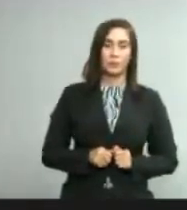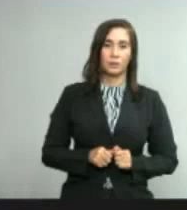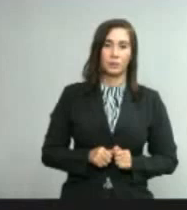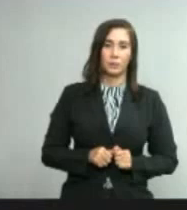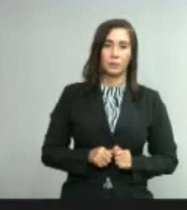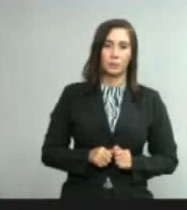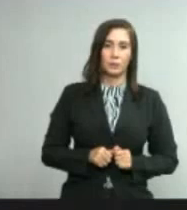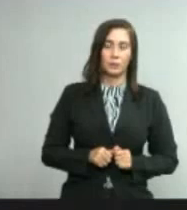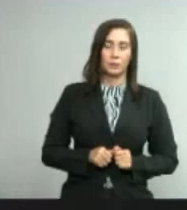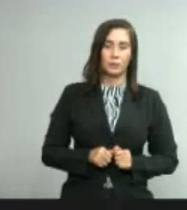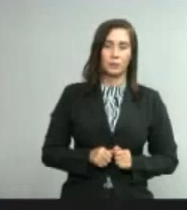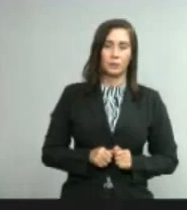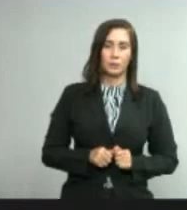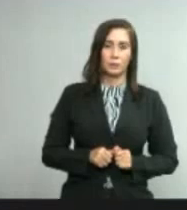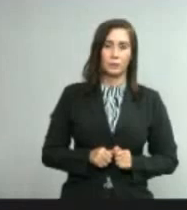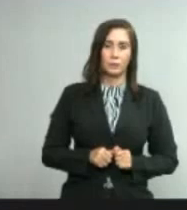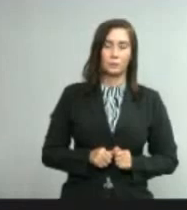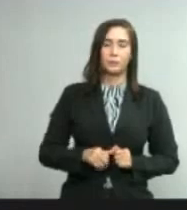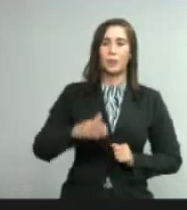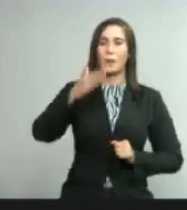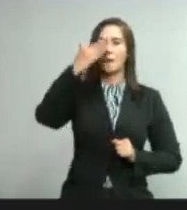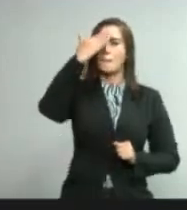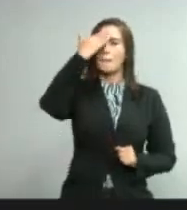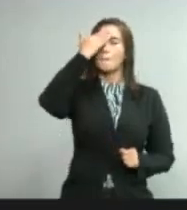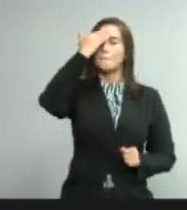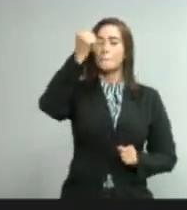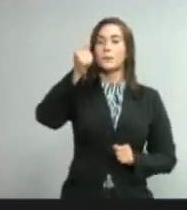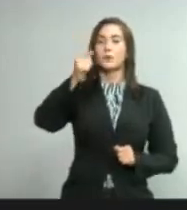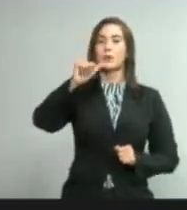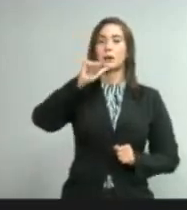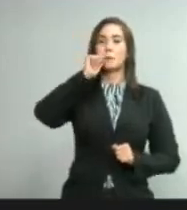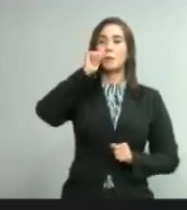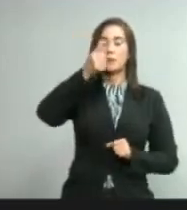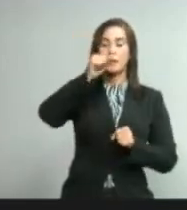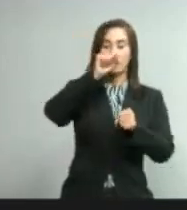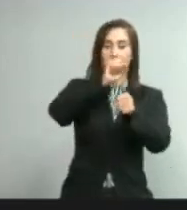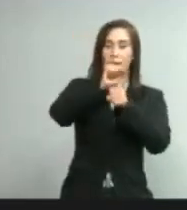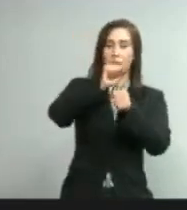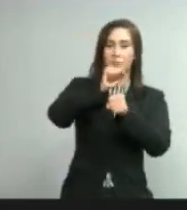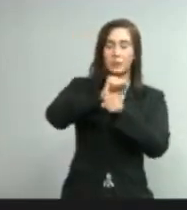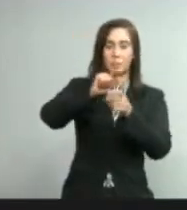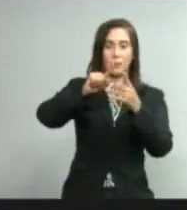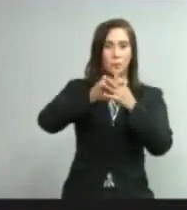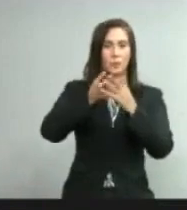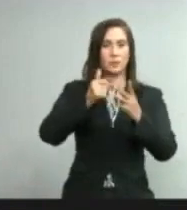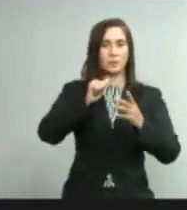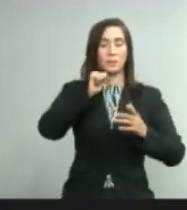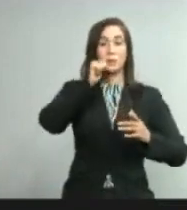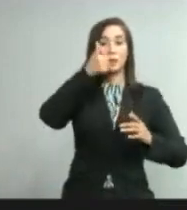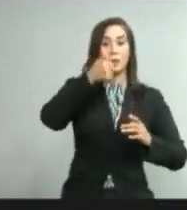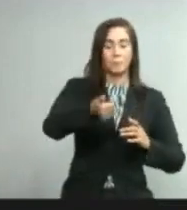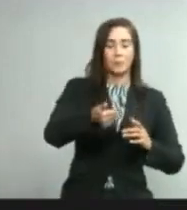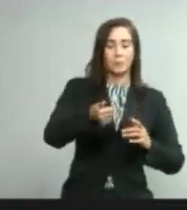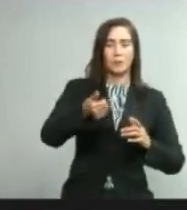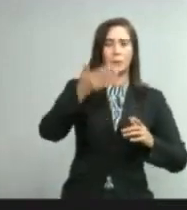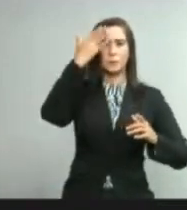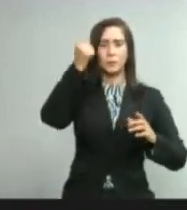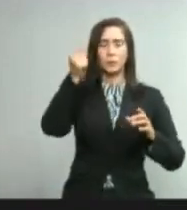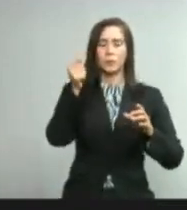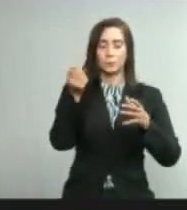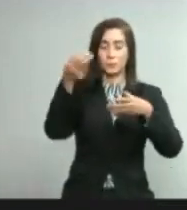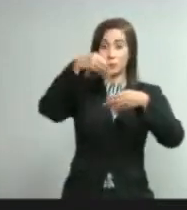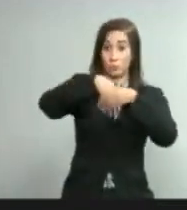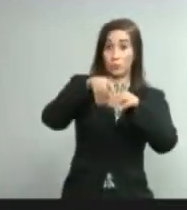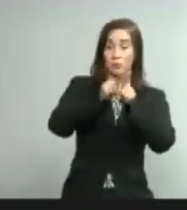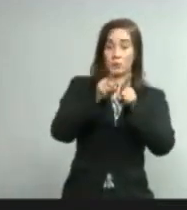en el Gran Santo Domingo el control del desplazamiento de personas tomando en cuenta bueno como se hizo en Puerto Plata y en San Francisco aquella